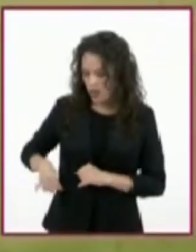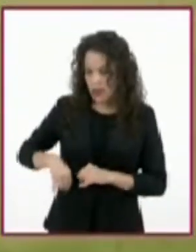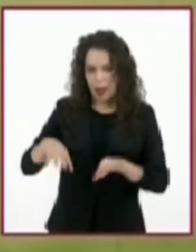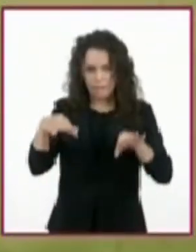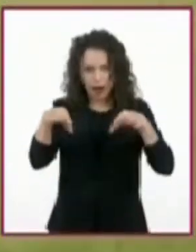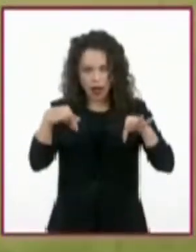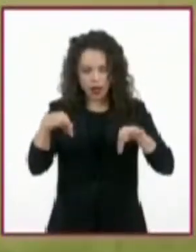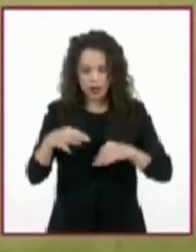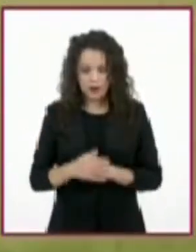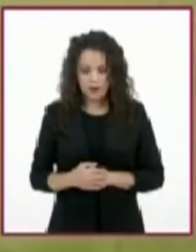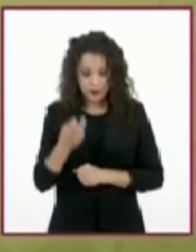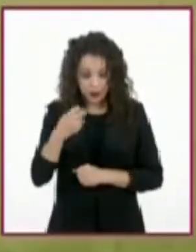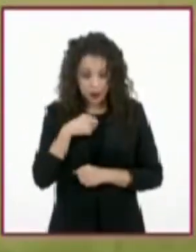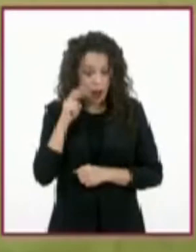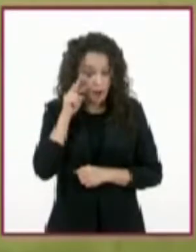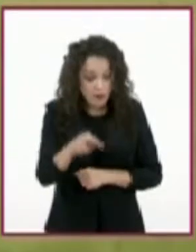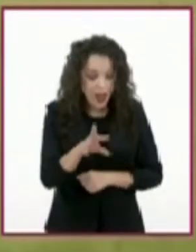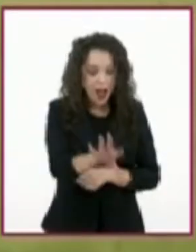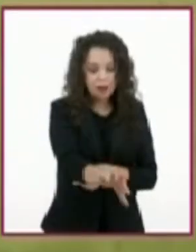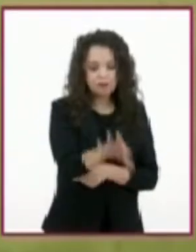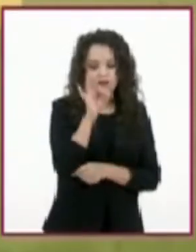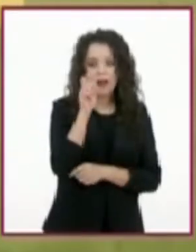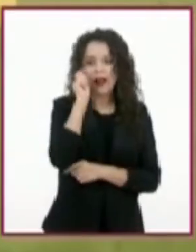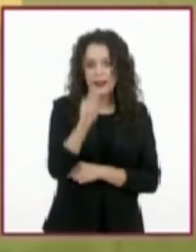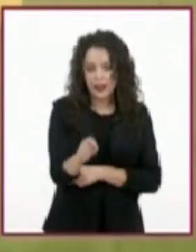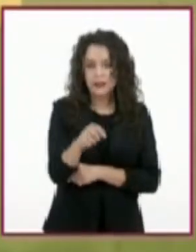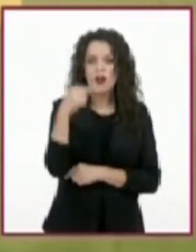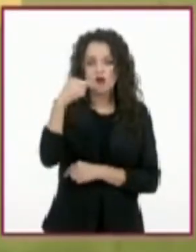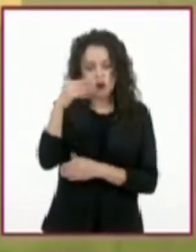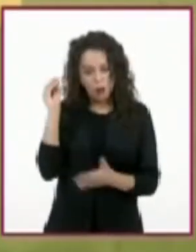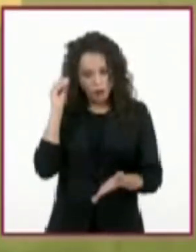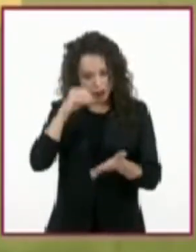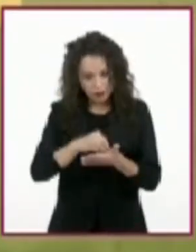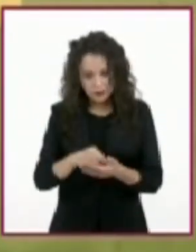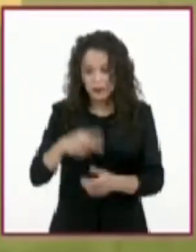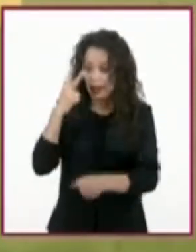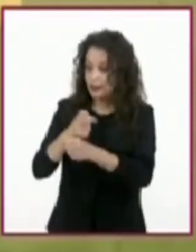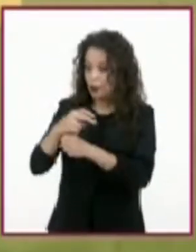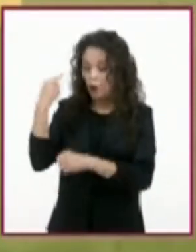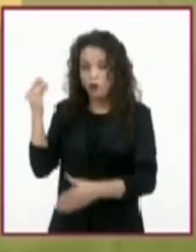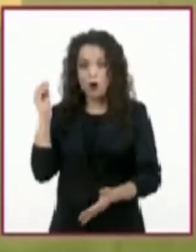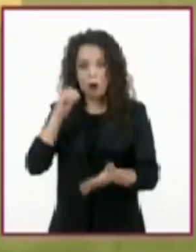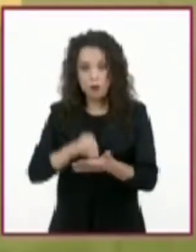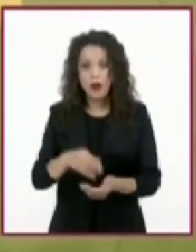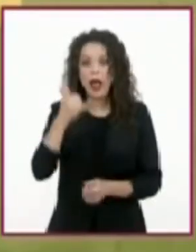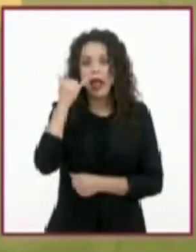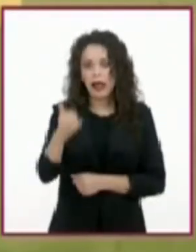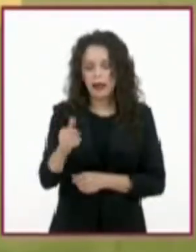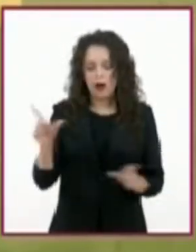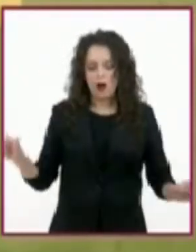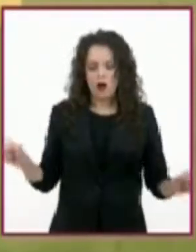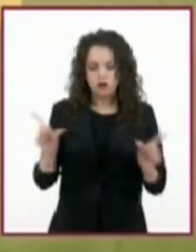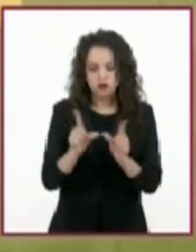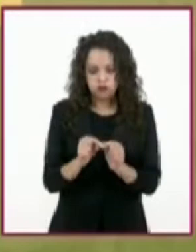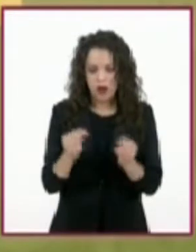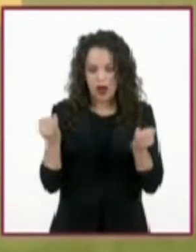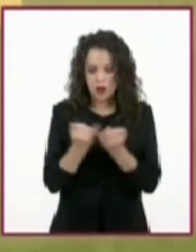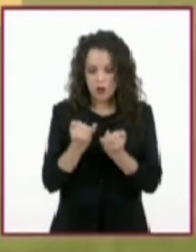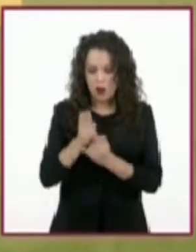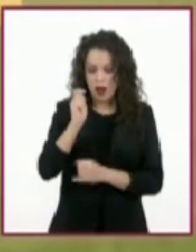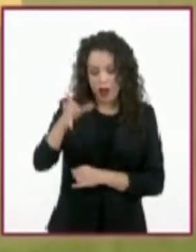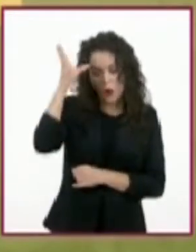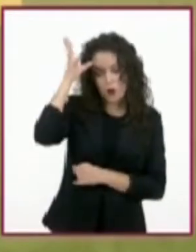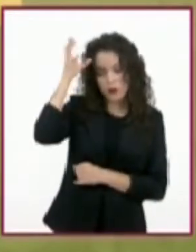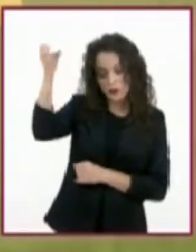Identificamos títulos, subtítulos, conclusiones, así como conceptos, datos y fechas